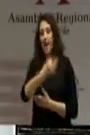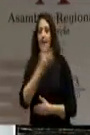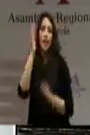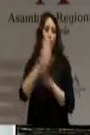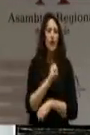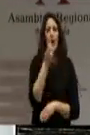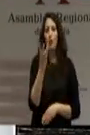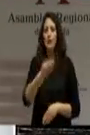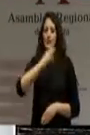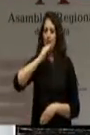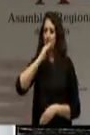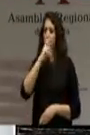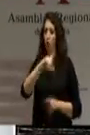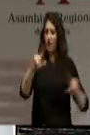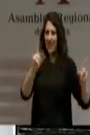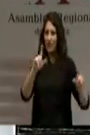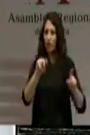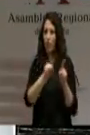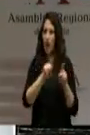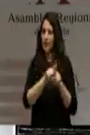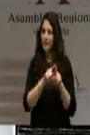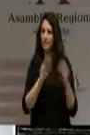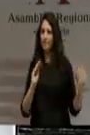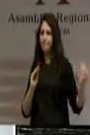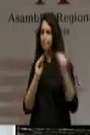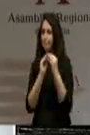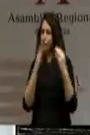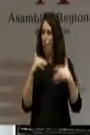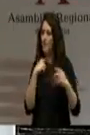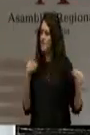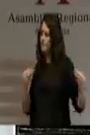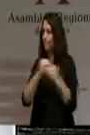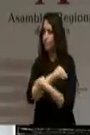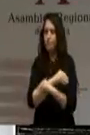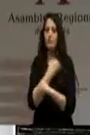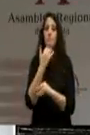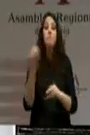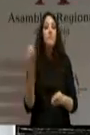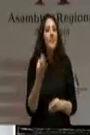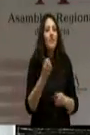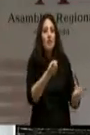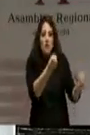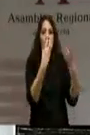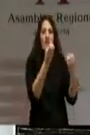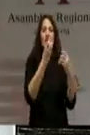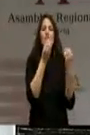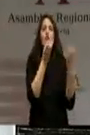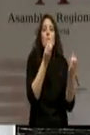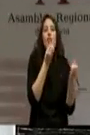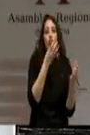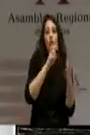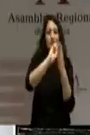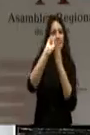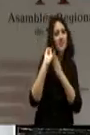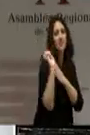porque veo cadenas y emisoras que no comulgan con mi forma de pensar. Pero es la manera de enterarme de lo que piensan los otros y, en algunos